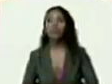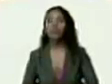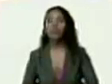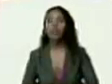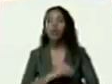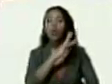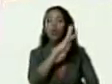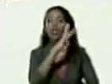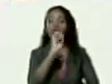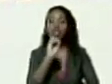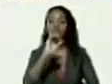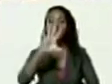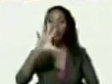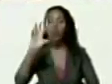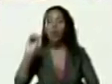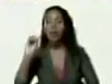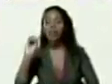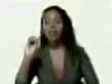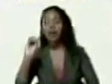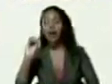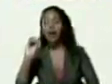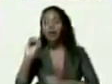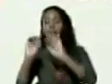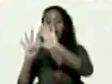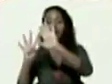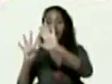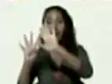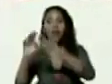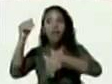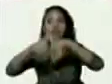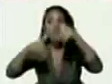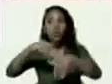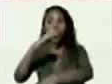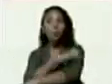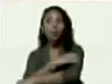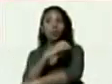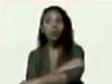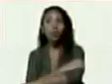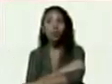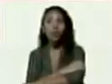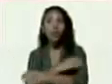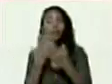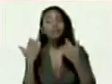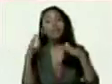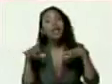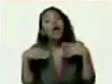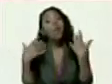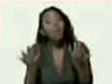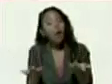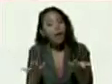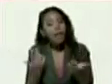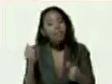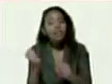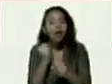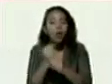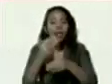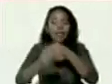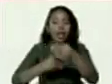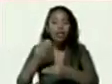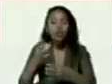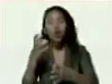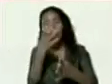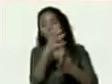459 votos opositores de las cuales en el trabajo que se ha caracterizado